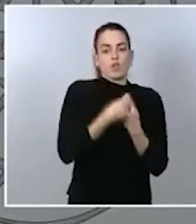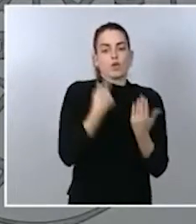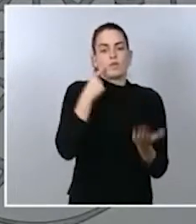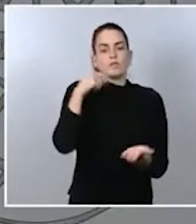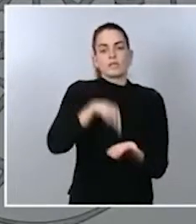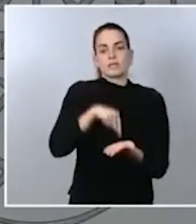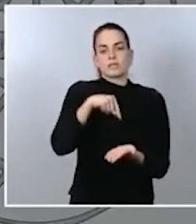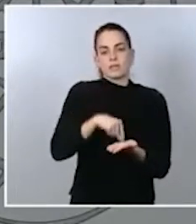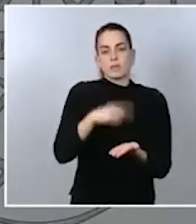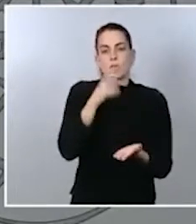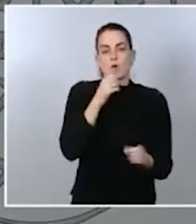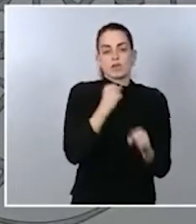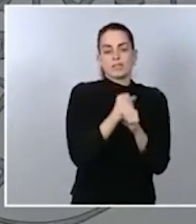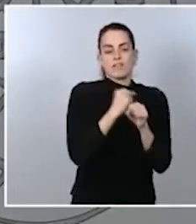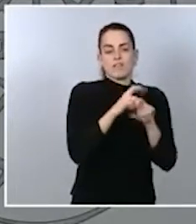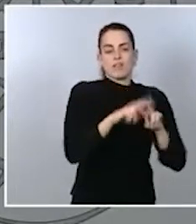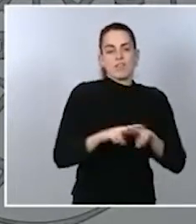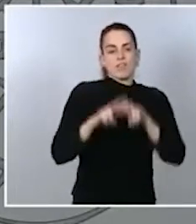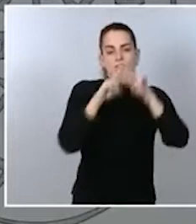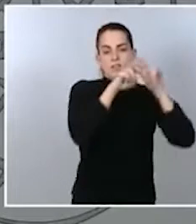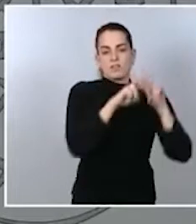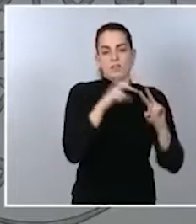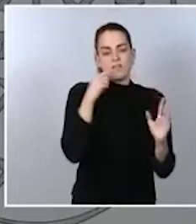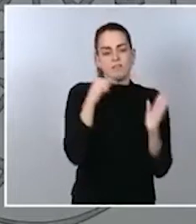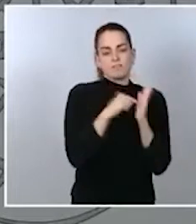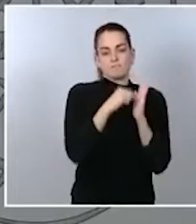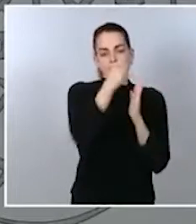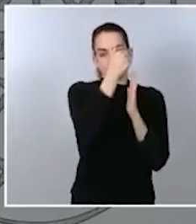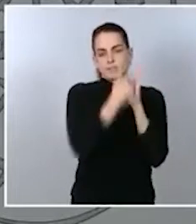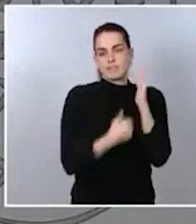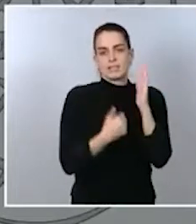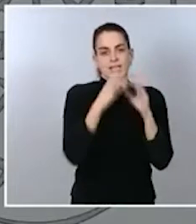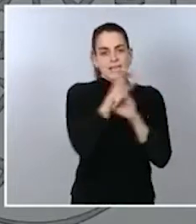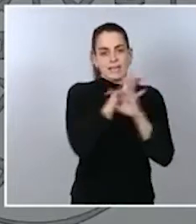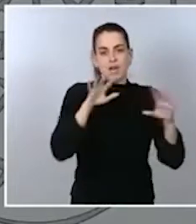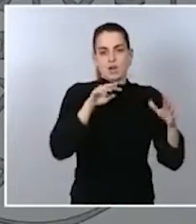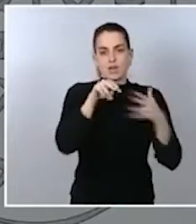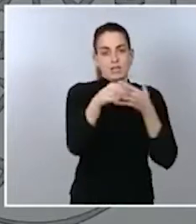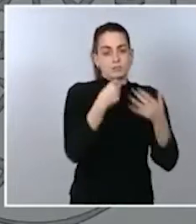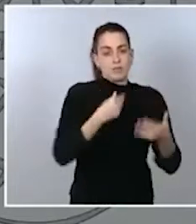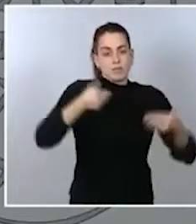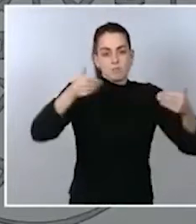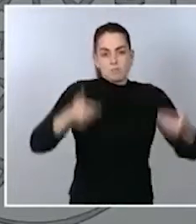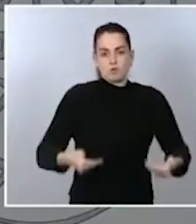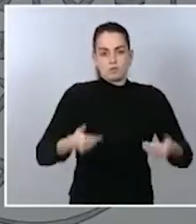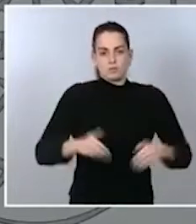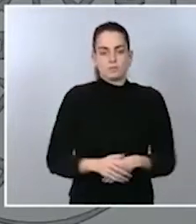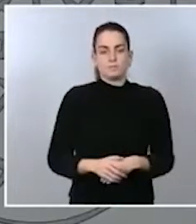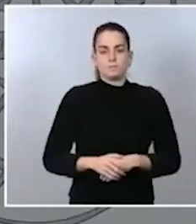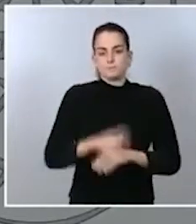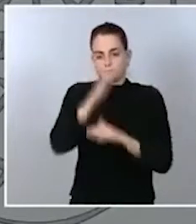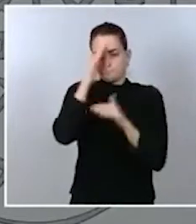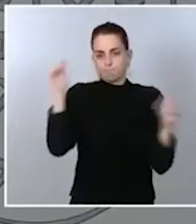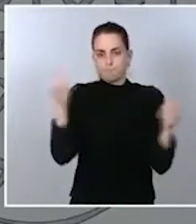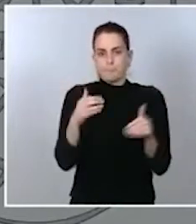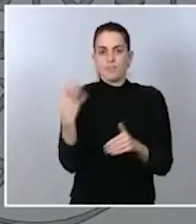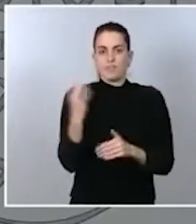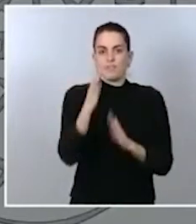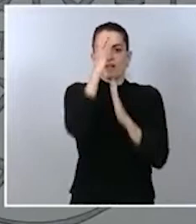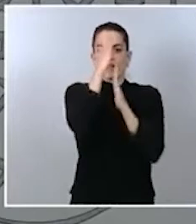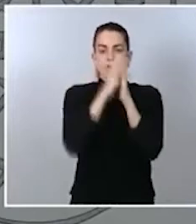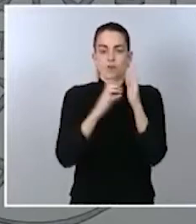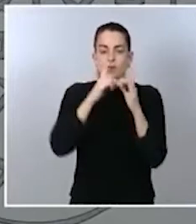los trabajos de auditoría, mejorando, como decía, esta transparencia. En concreto, se obliga a emitir un informe anual de